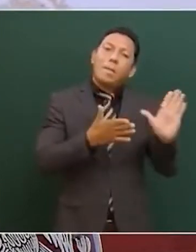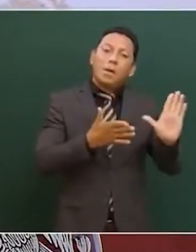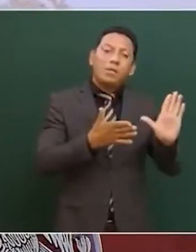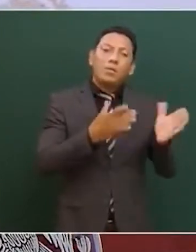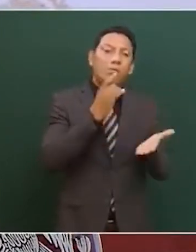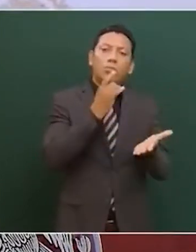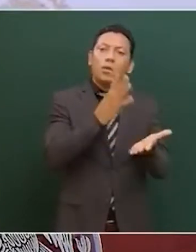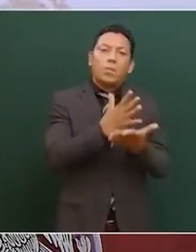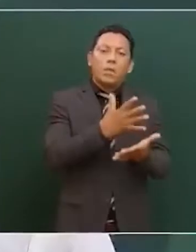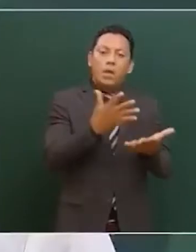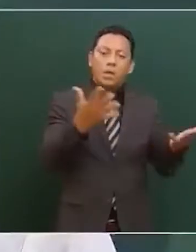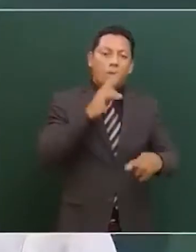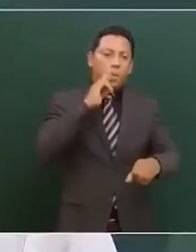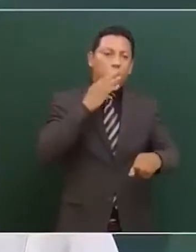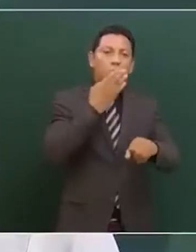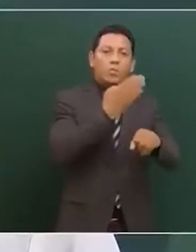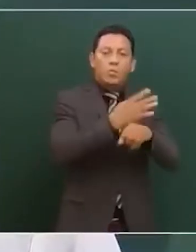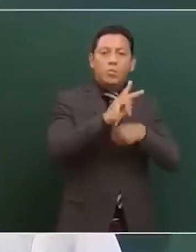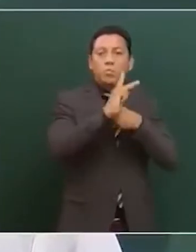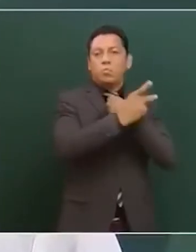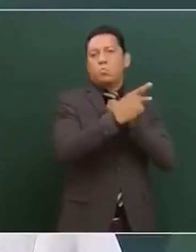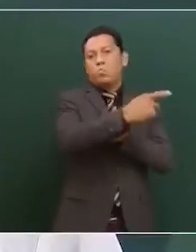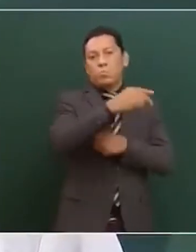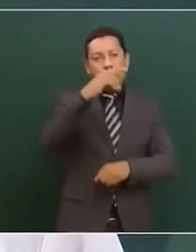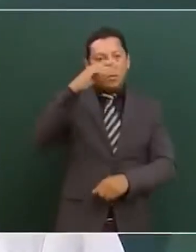a los cubanos.